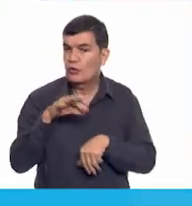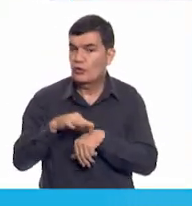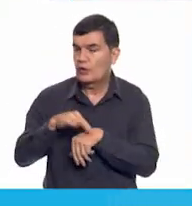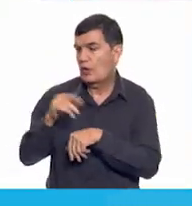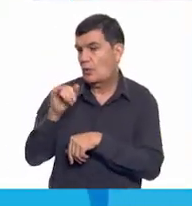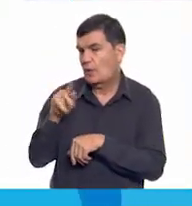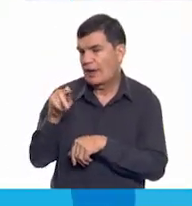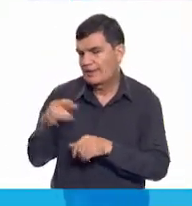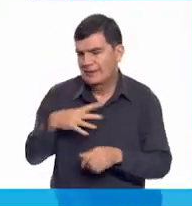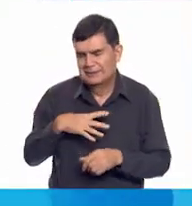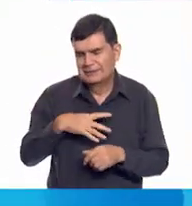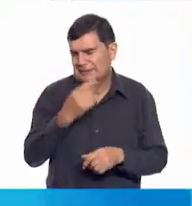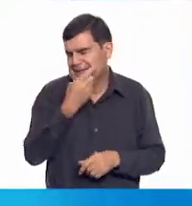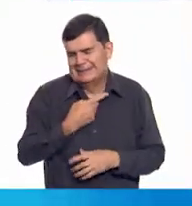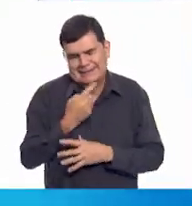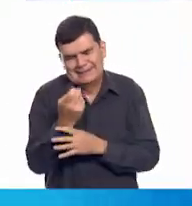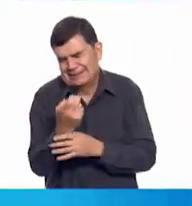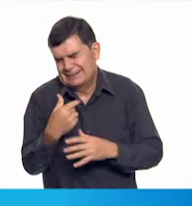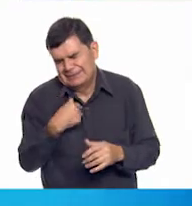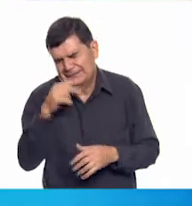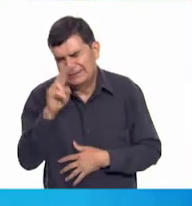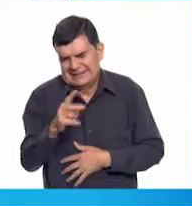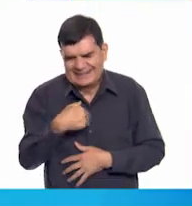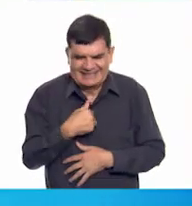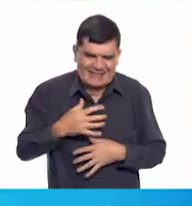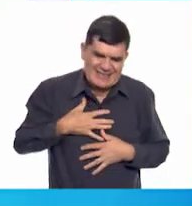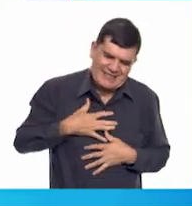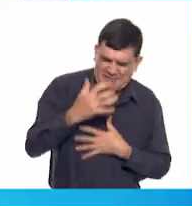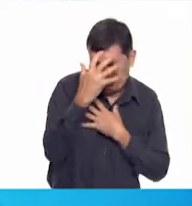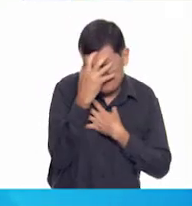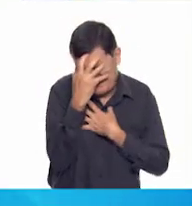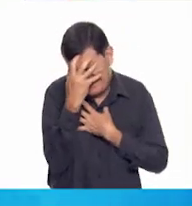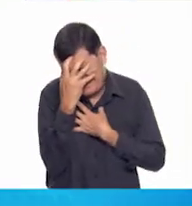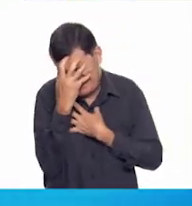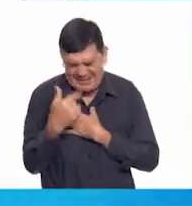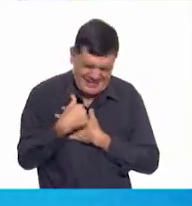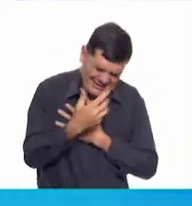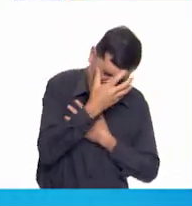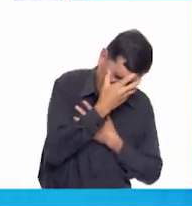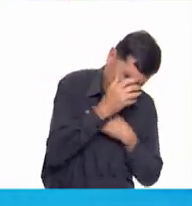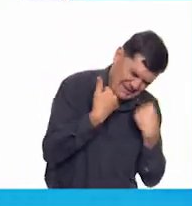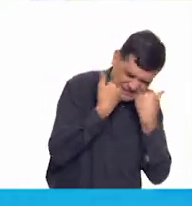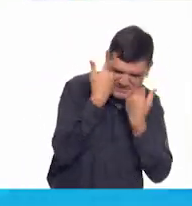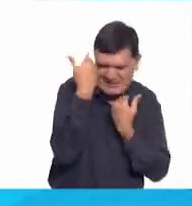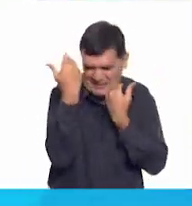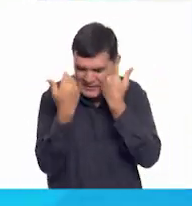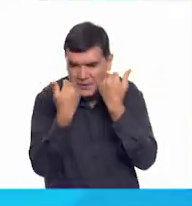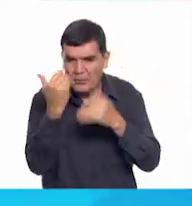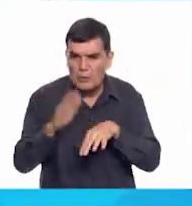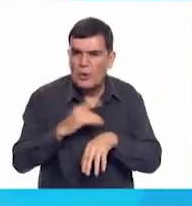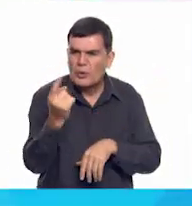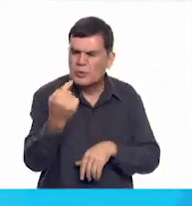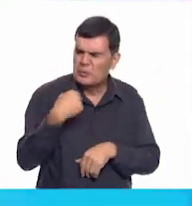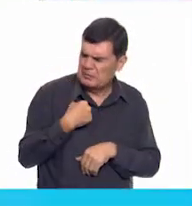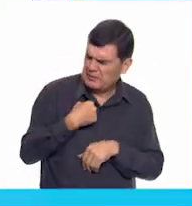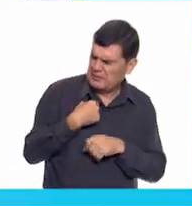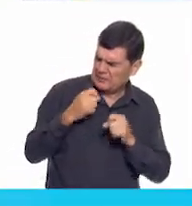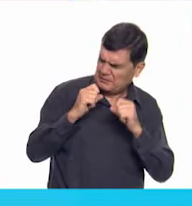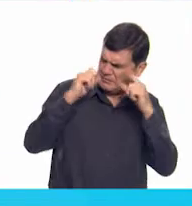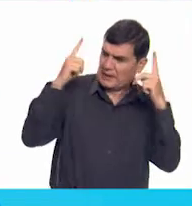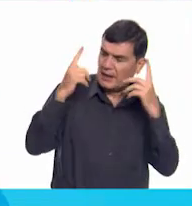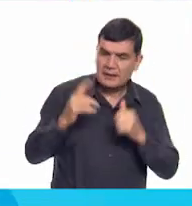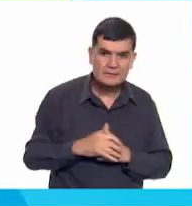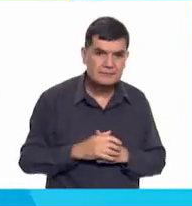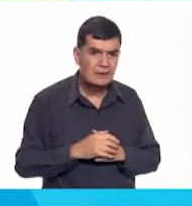No me digas eso. Me da un poco de pena. ¿Por qué podrías admirarme?